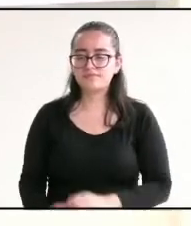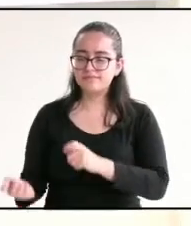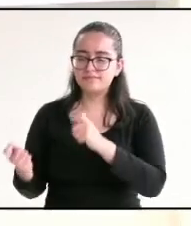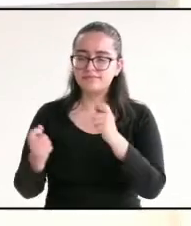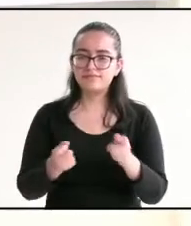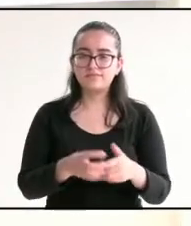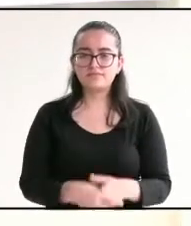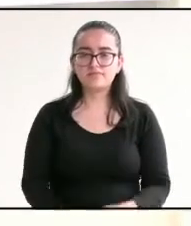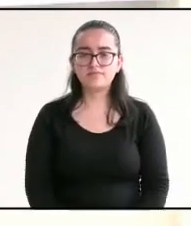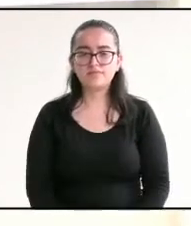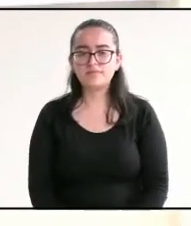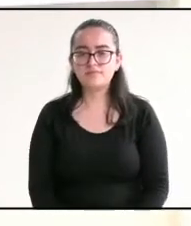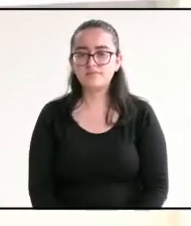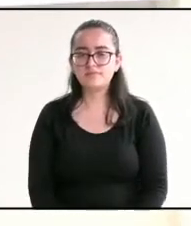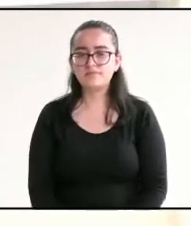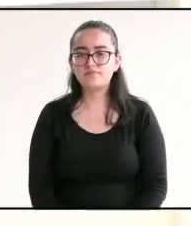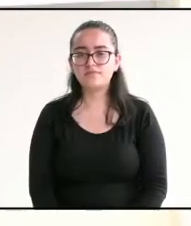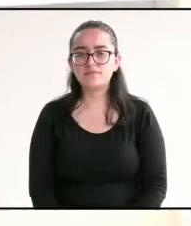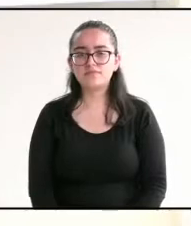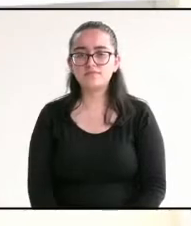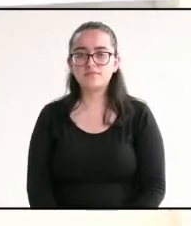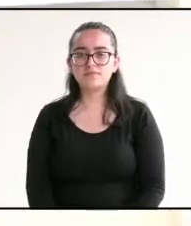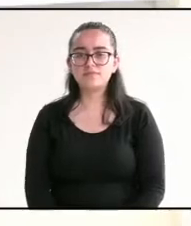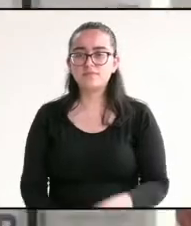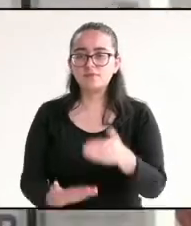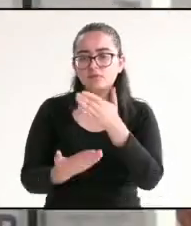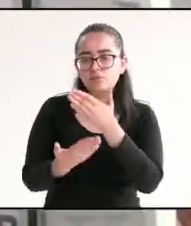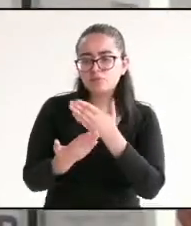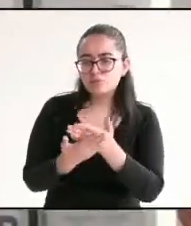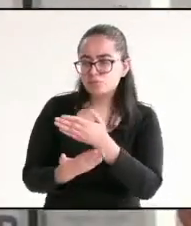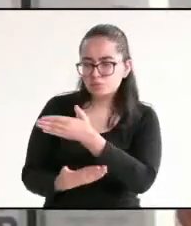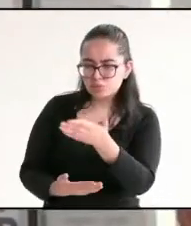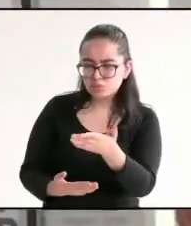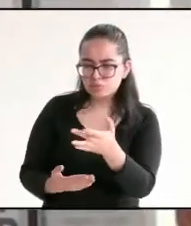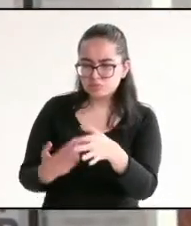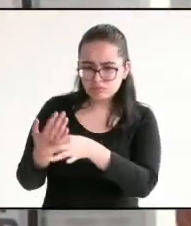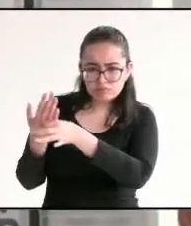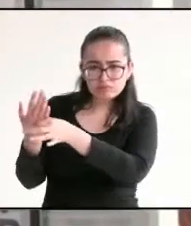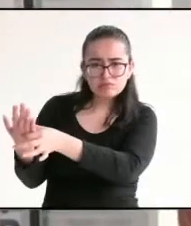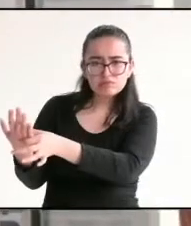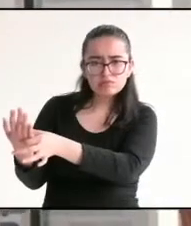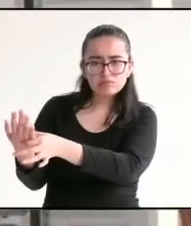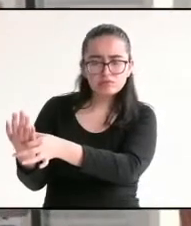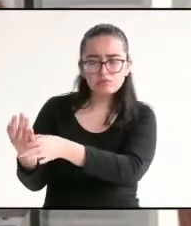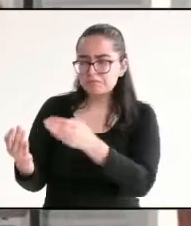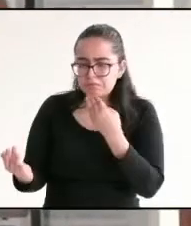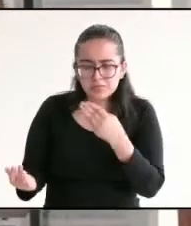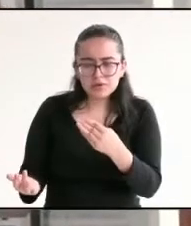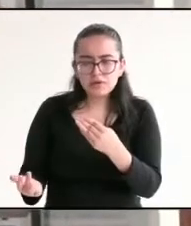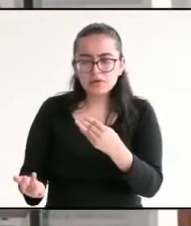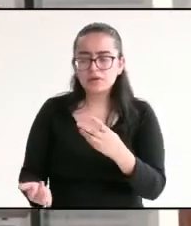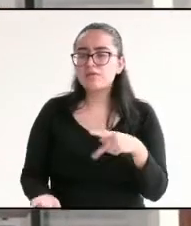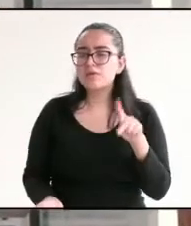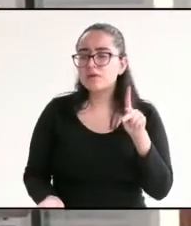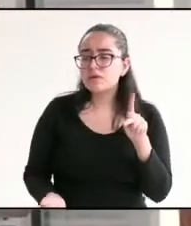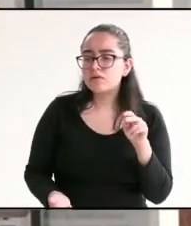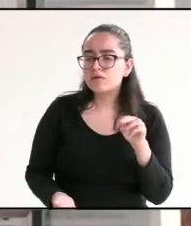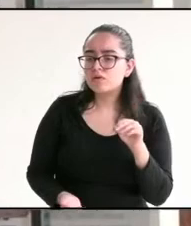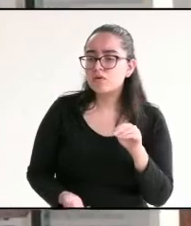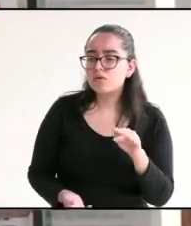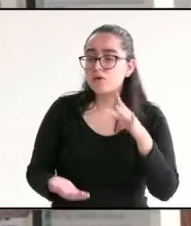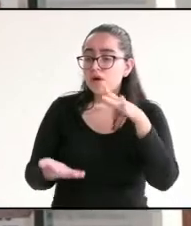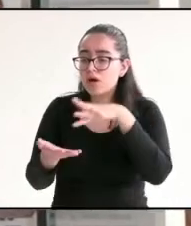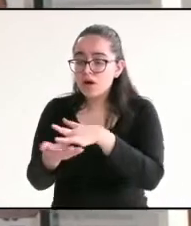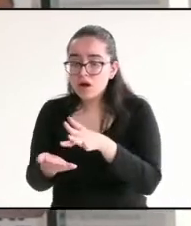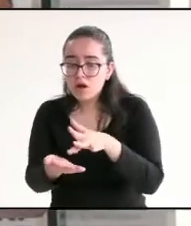Mire, la propuesta que ustedes dicen está muy bien. Nosotros queremos apoyar a la zona